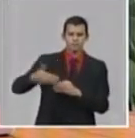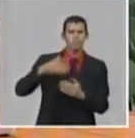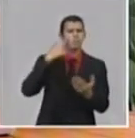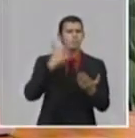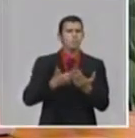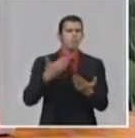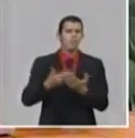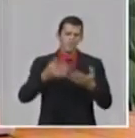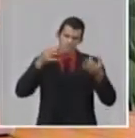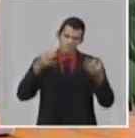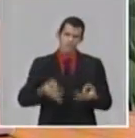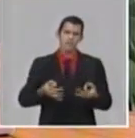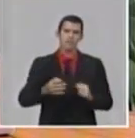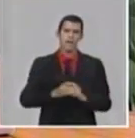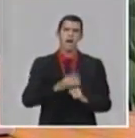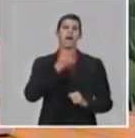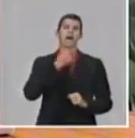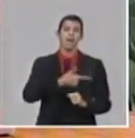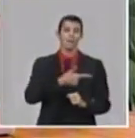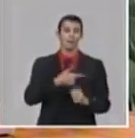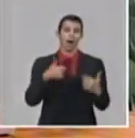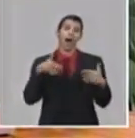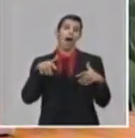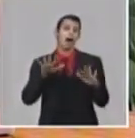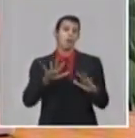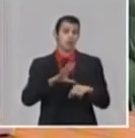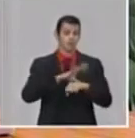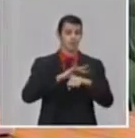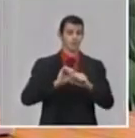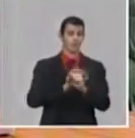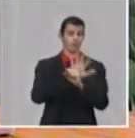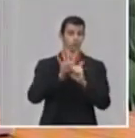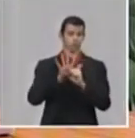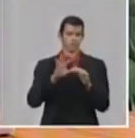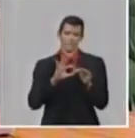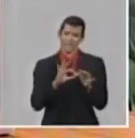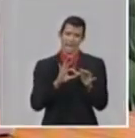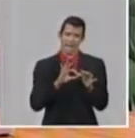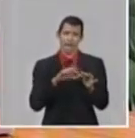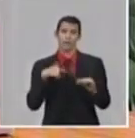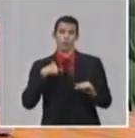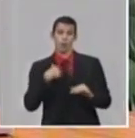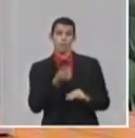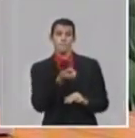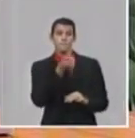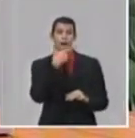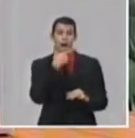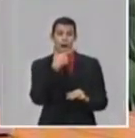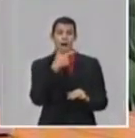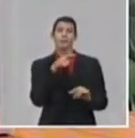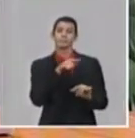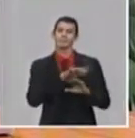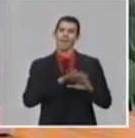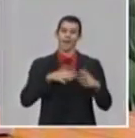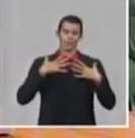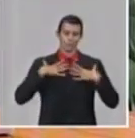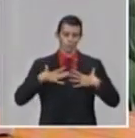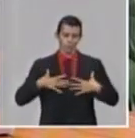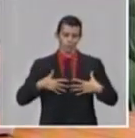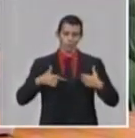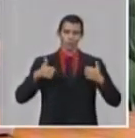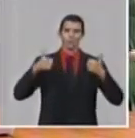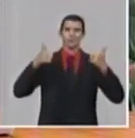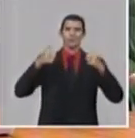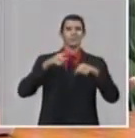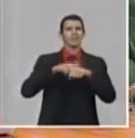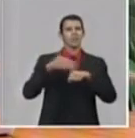Ver qué pasa después del tratamiento, cómo es esa recuperación, que no hayan daños en los órganos. No se